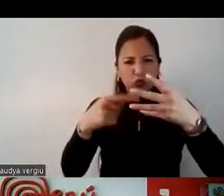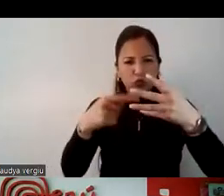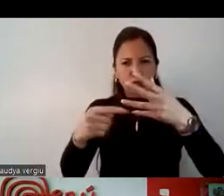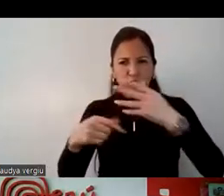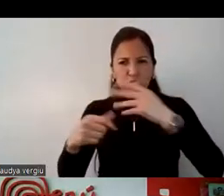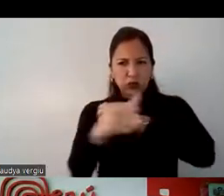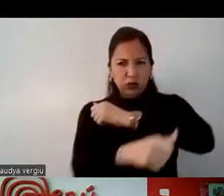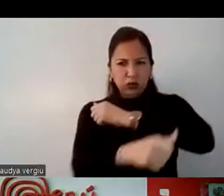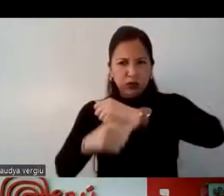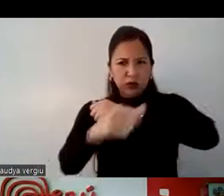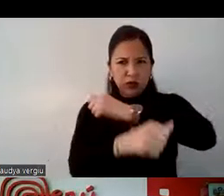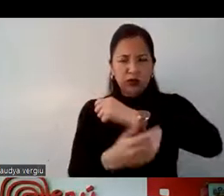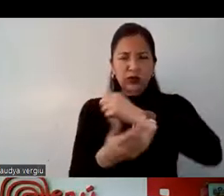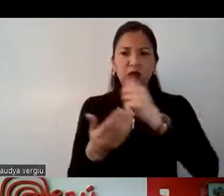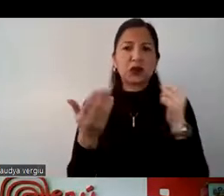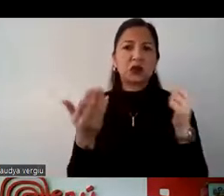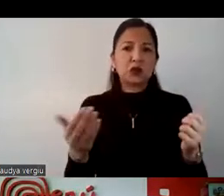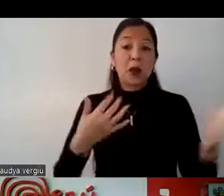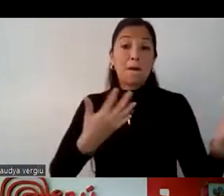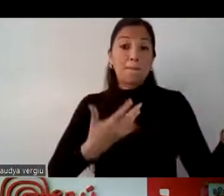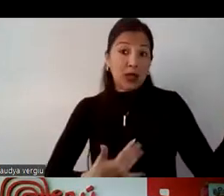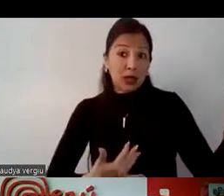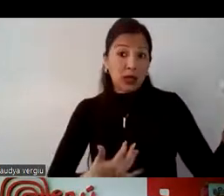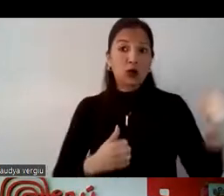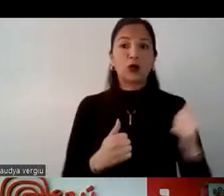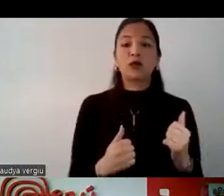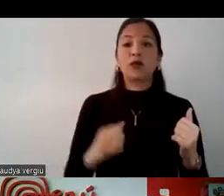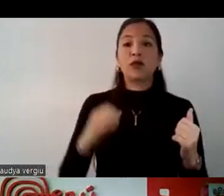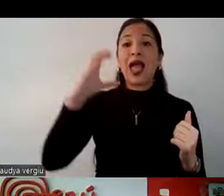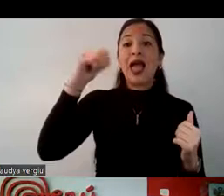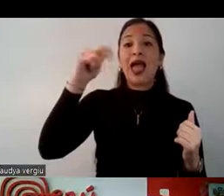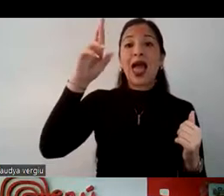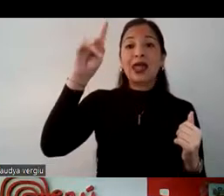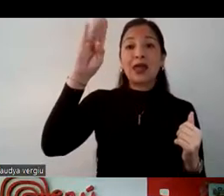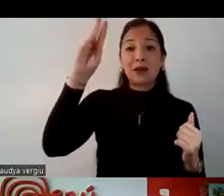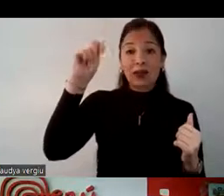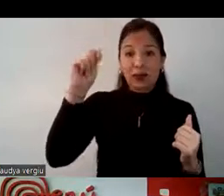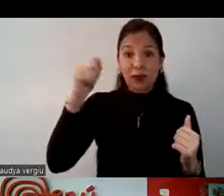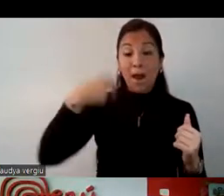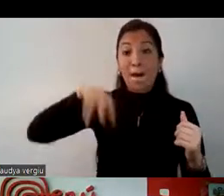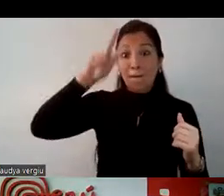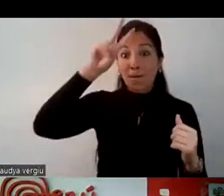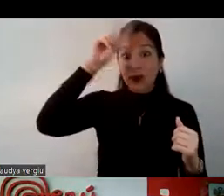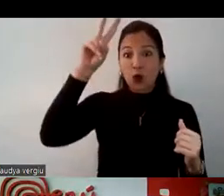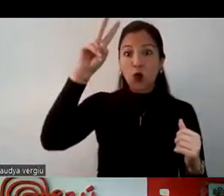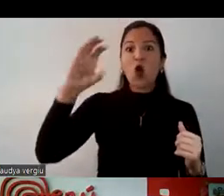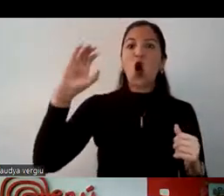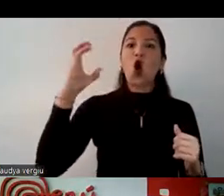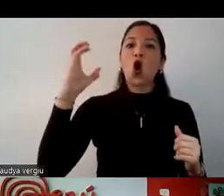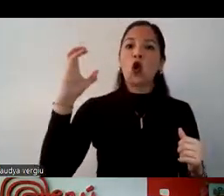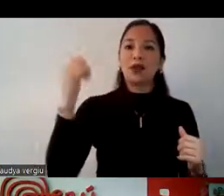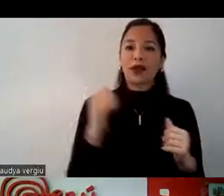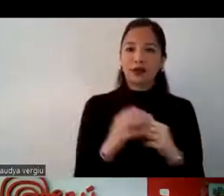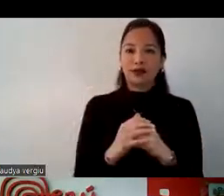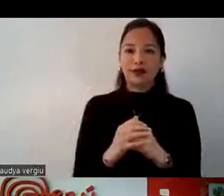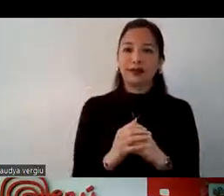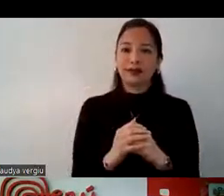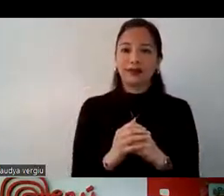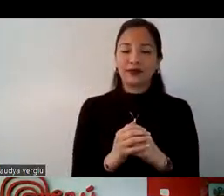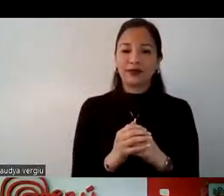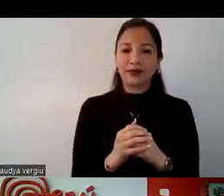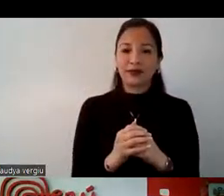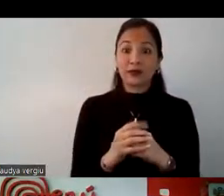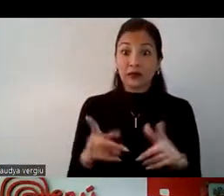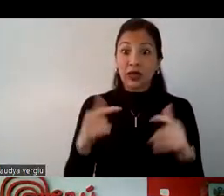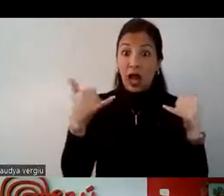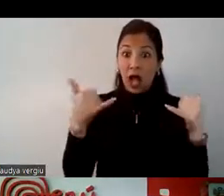de la sierra? Son México, el Caribe, Perú y Colombia, ¿ok? Ahora en el